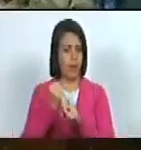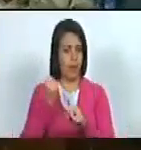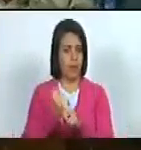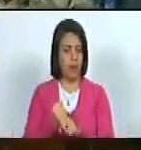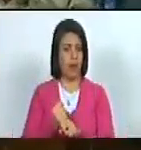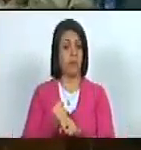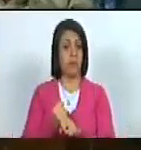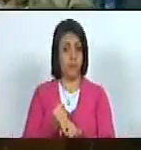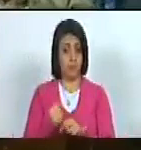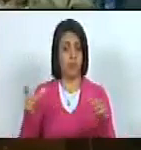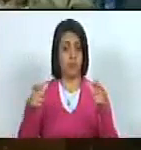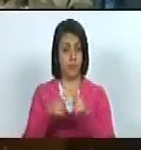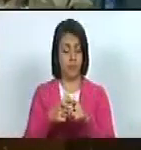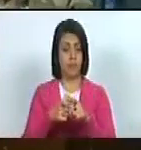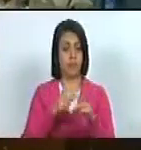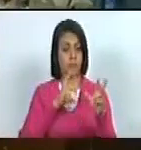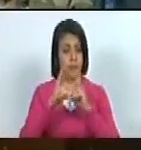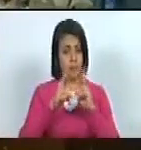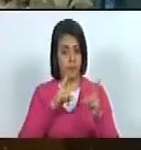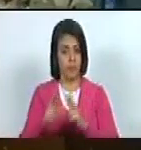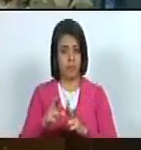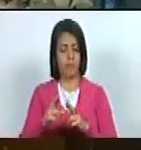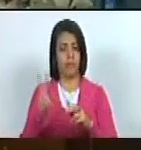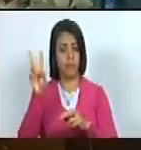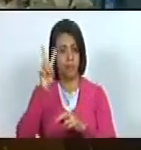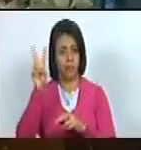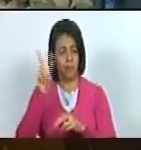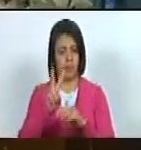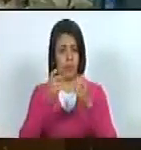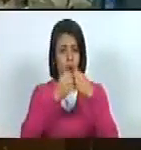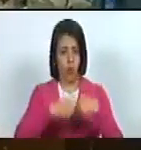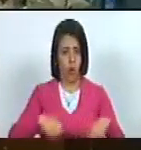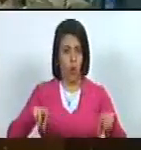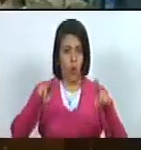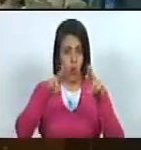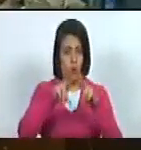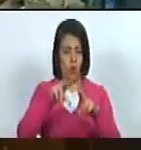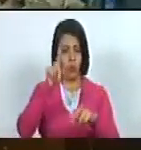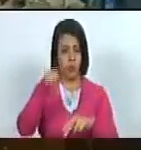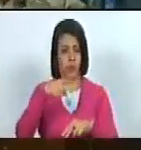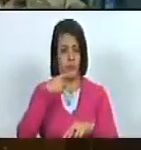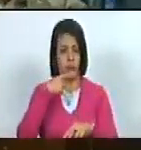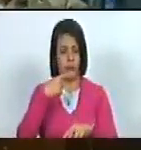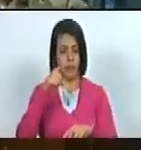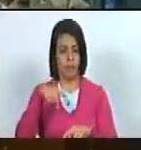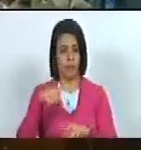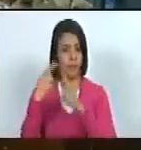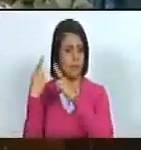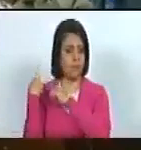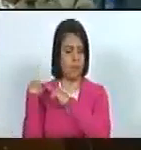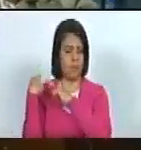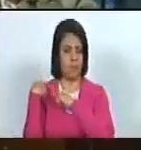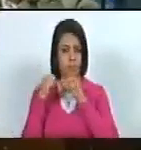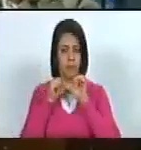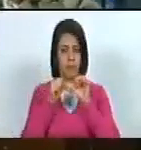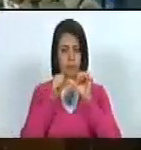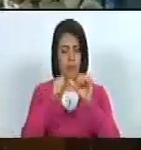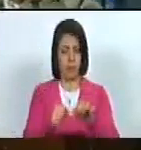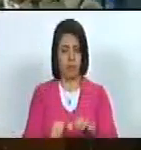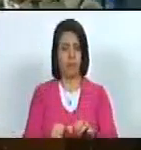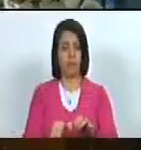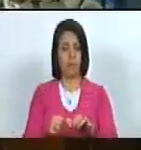en la misión venezolana ante la organización de las Naciones Unidas como representante permanente